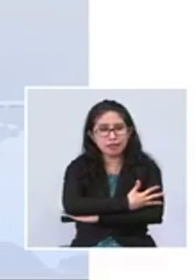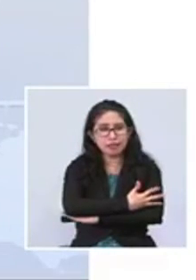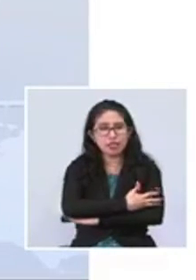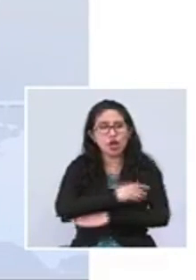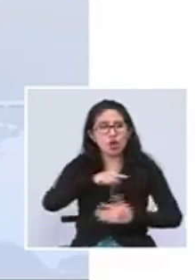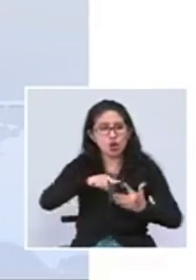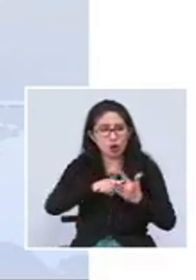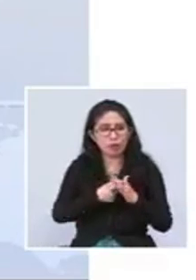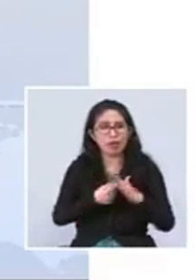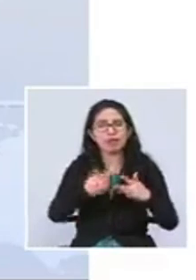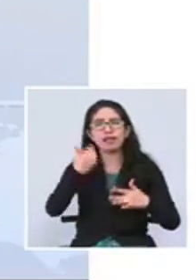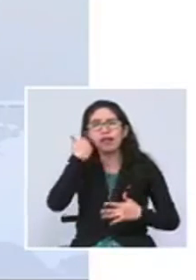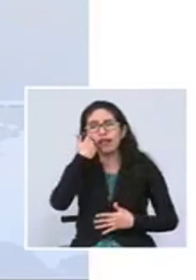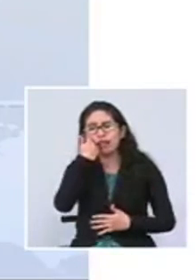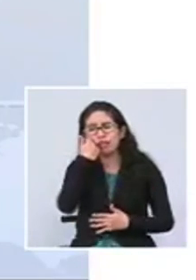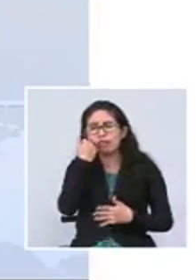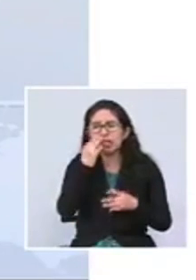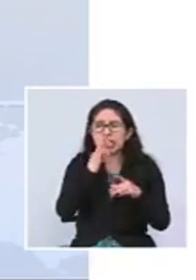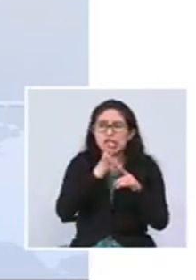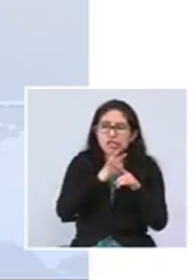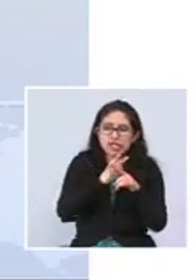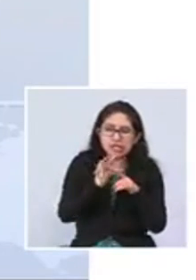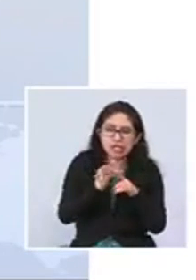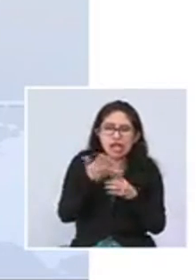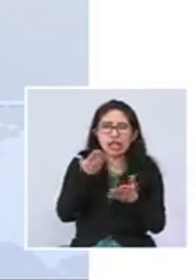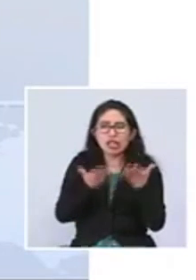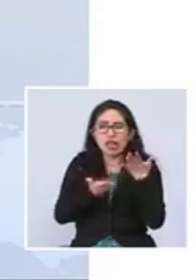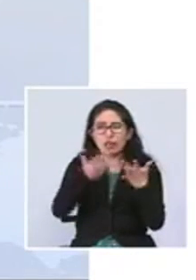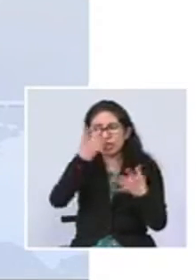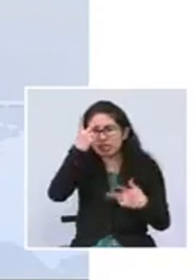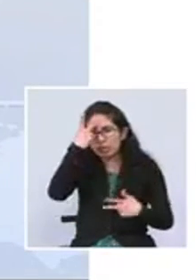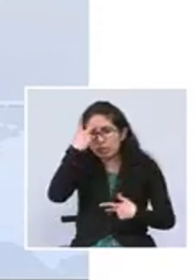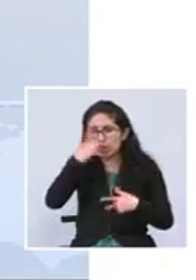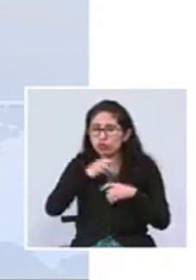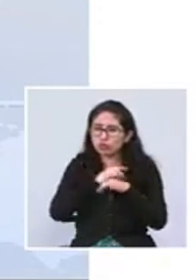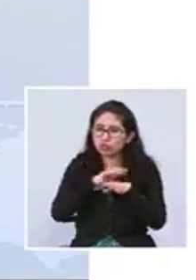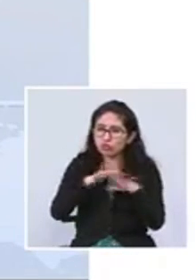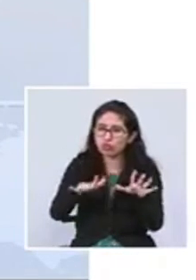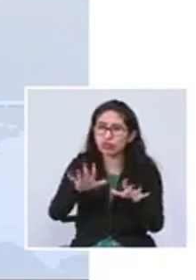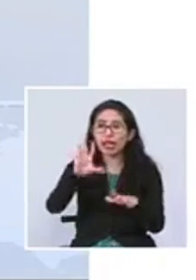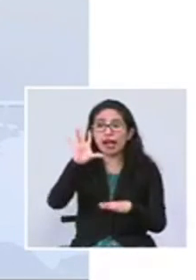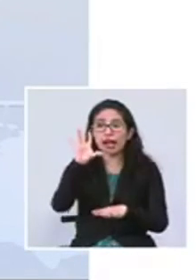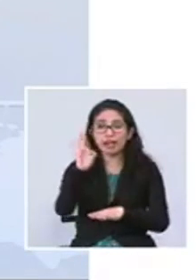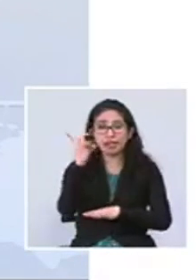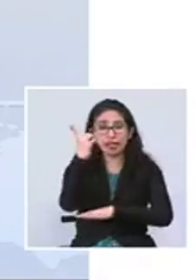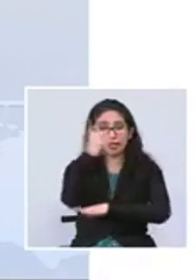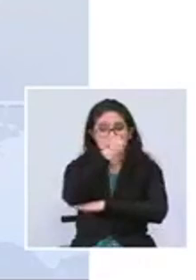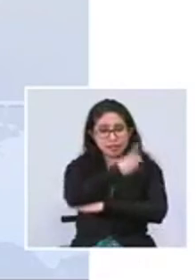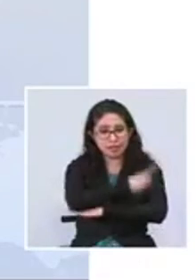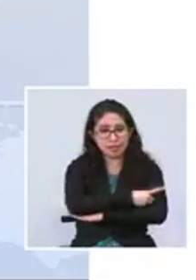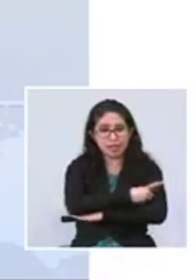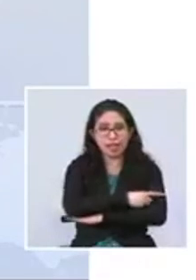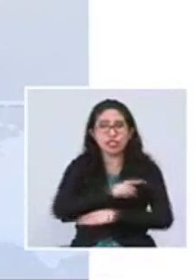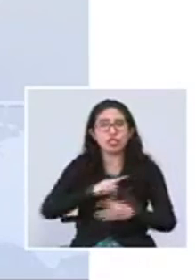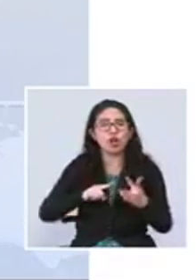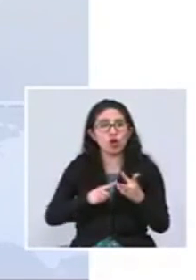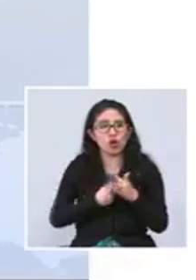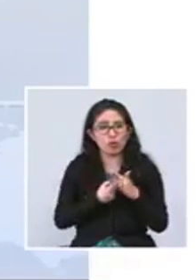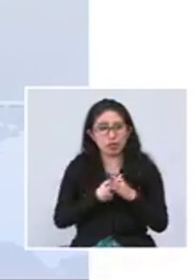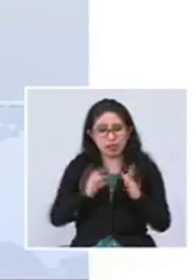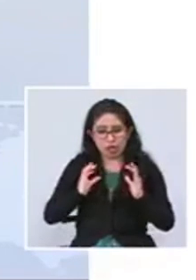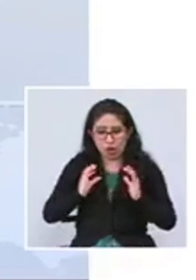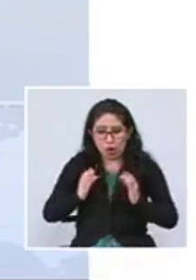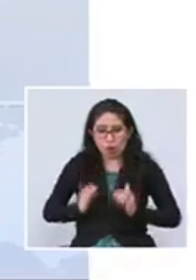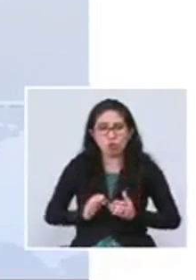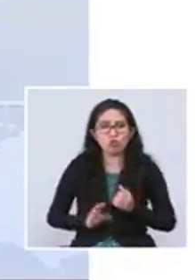ya la fiebre y ya puede aislarse el virus y desde el día siete empiezan a aparecer los anticuerpos, como